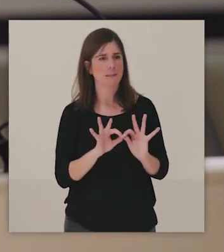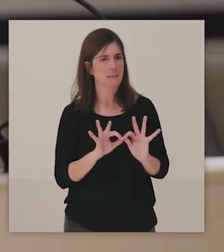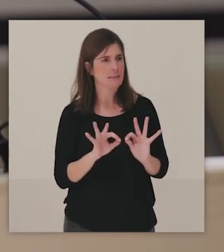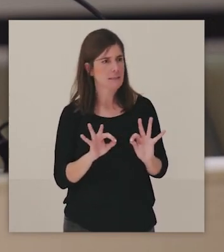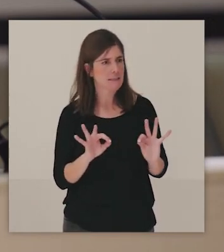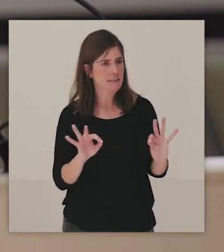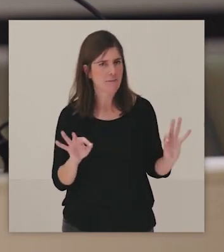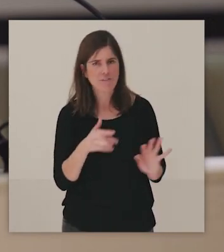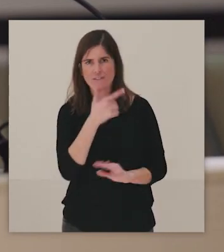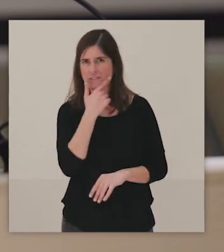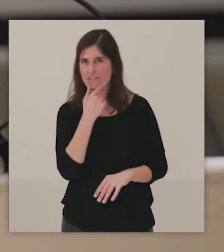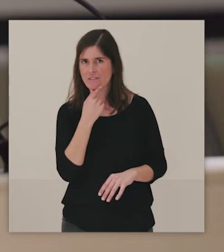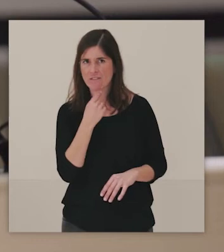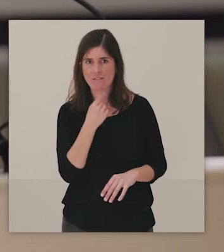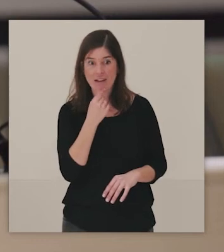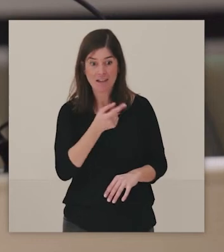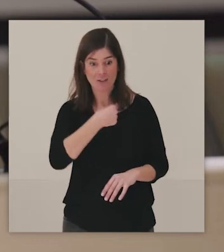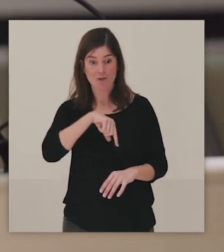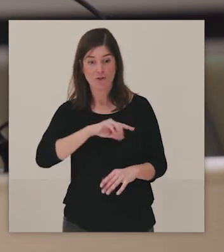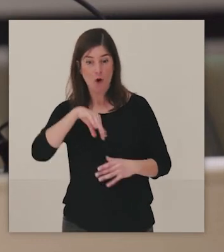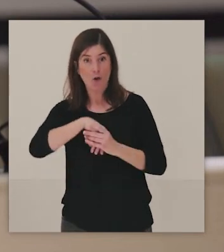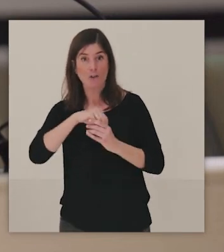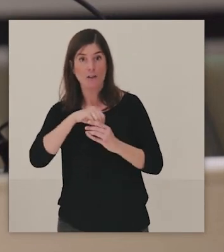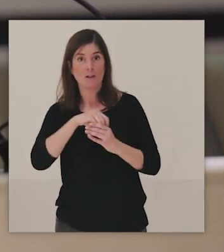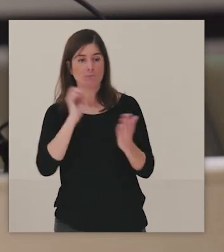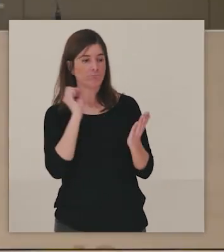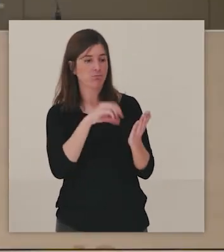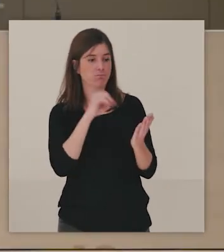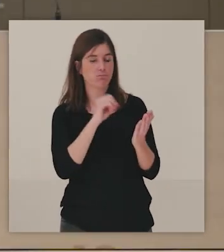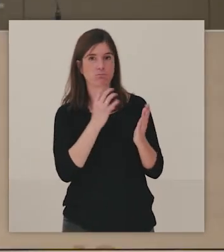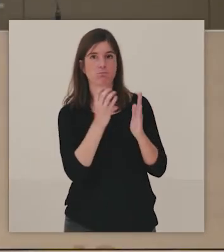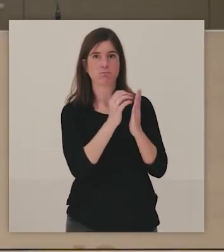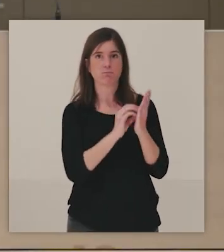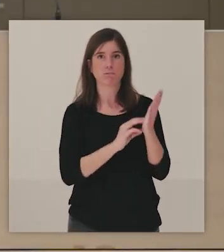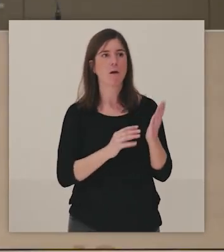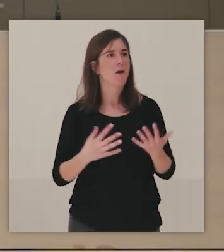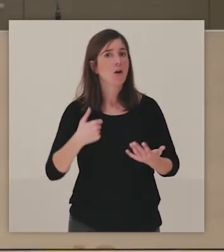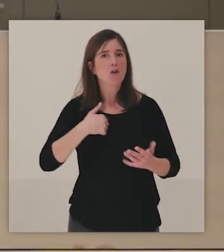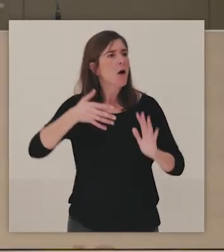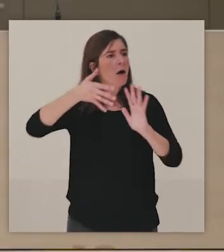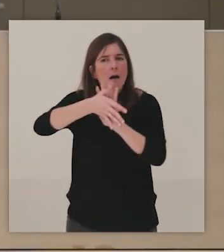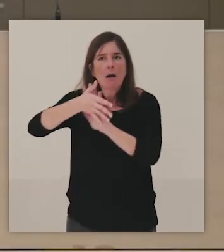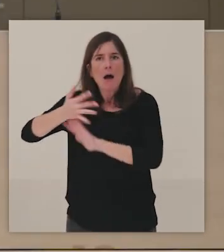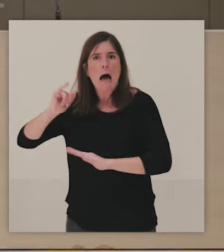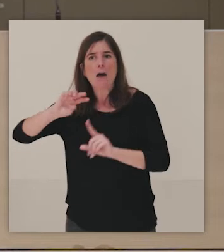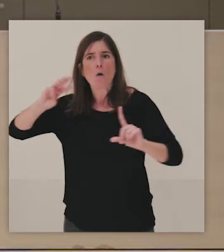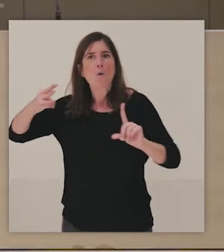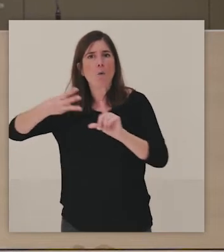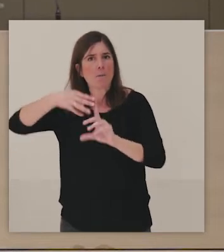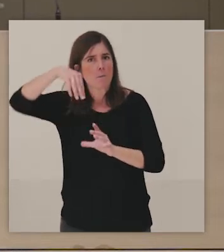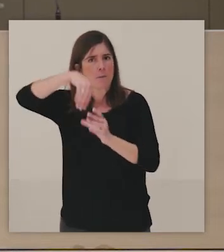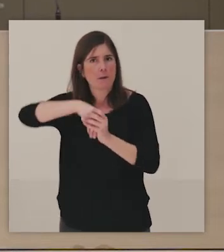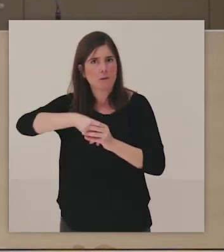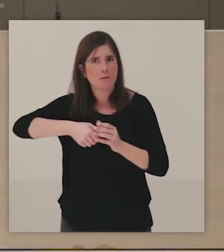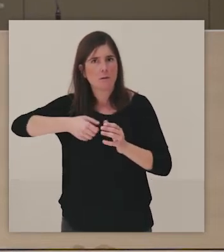o sea, de un uso muy sencillo que nos permitía volcar ahí contenidos. Todo lo que os estoy contando está en la web, o sea, que luego podéis